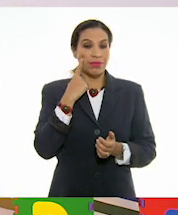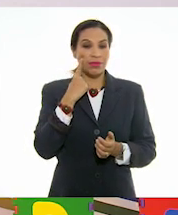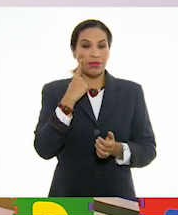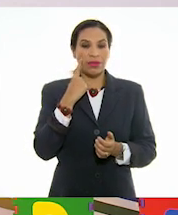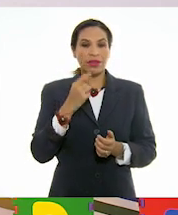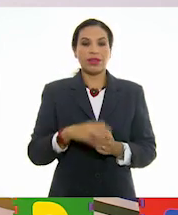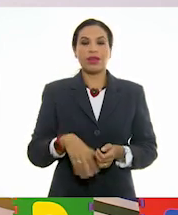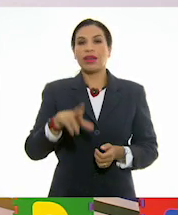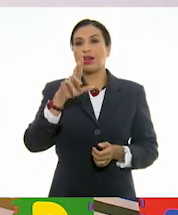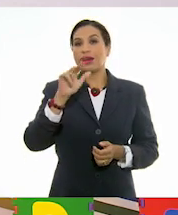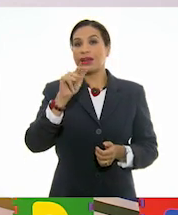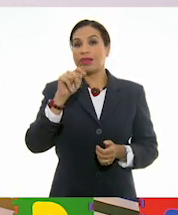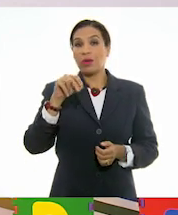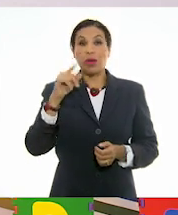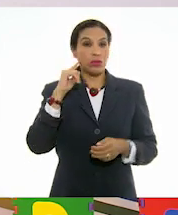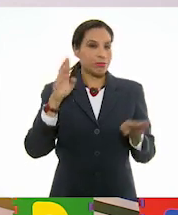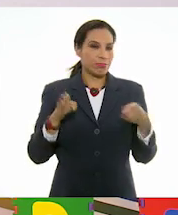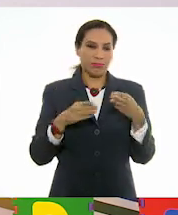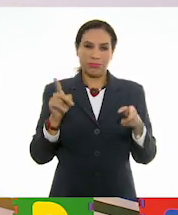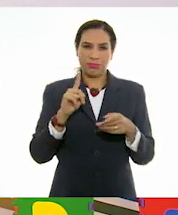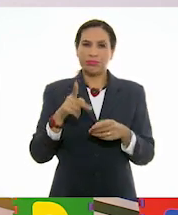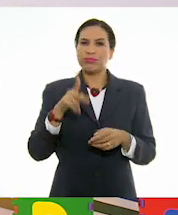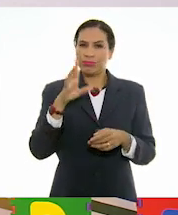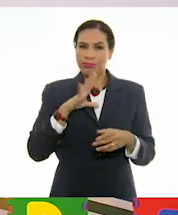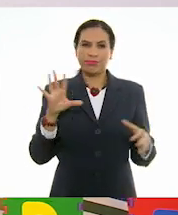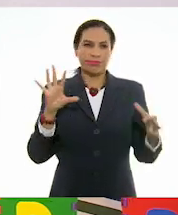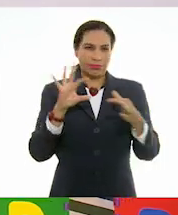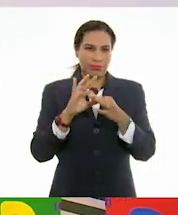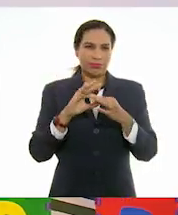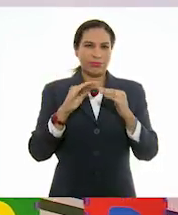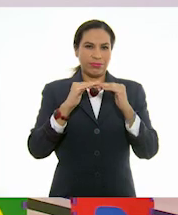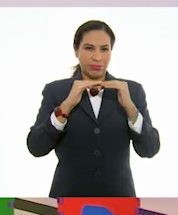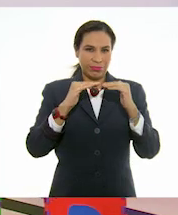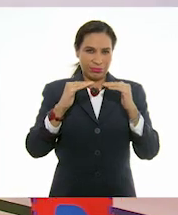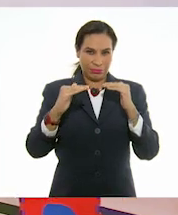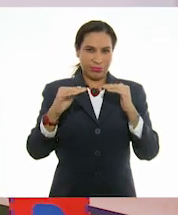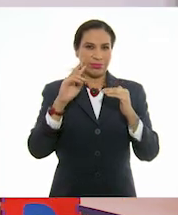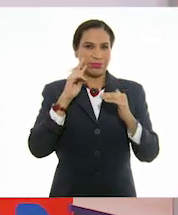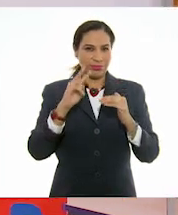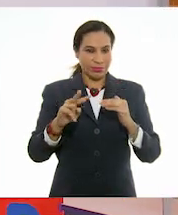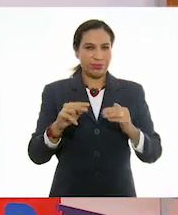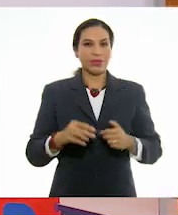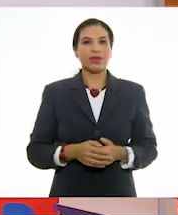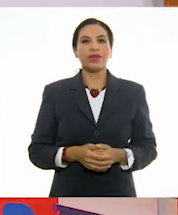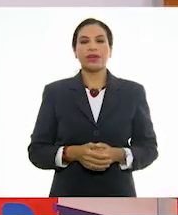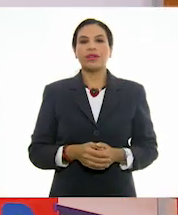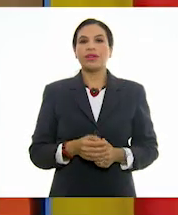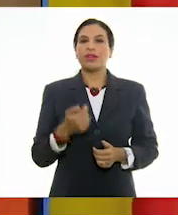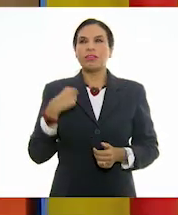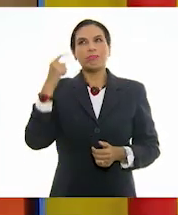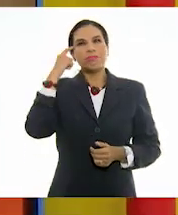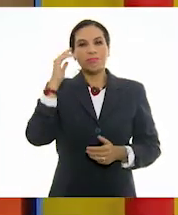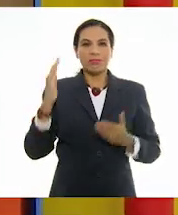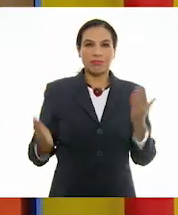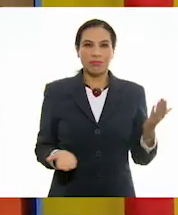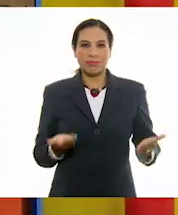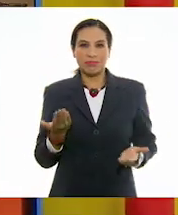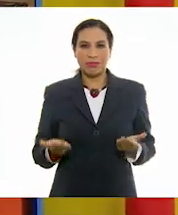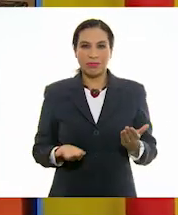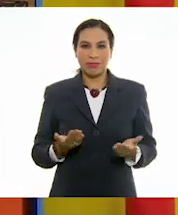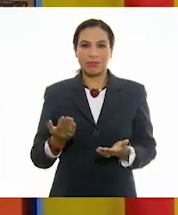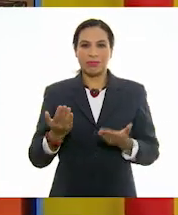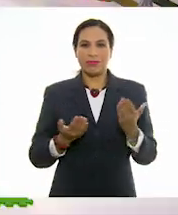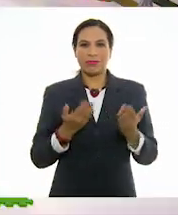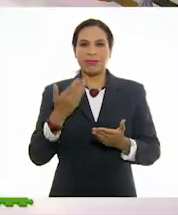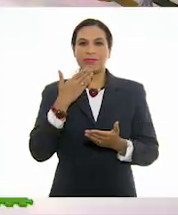Ritmo. Pero no es el de la música, sin embargo, tiene que ver. Ah, El ritmo. Muy bien. Justo yo ya me iba a poner a bailar y te iba a decir,